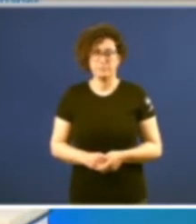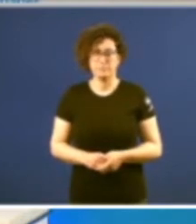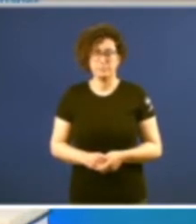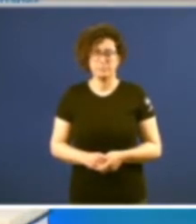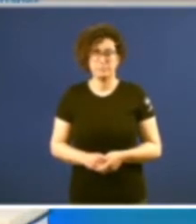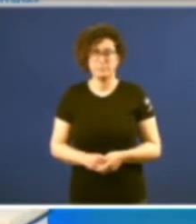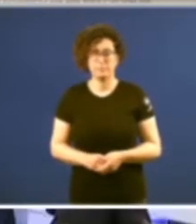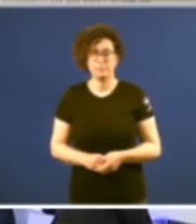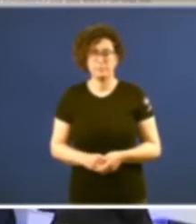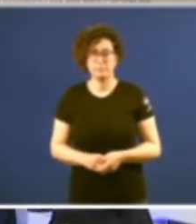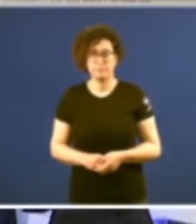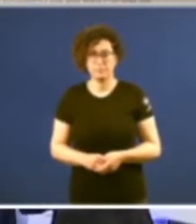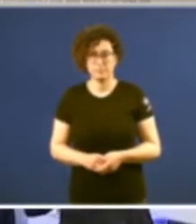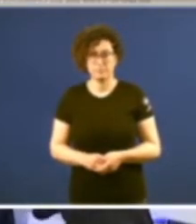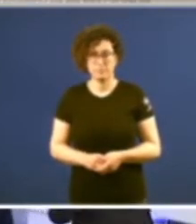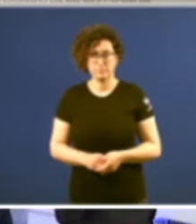Aplausos. O